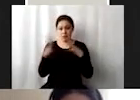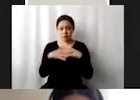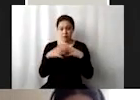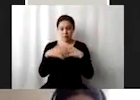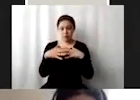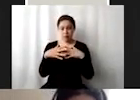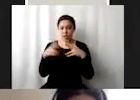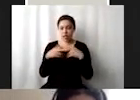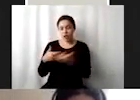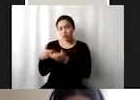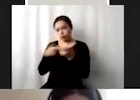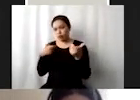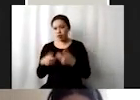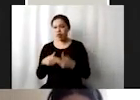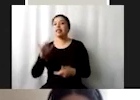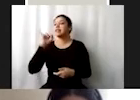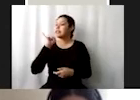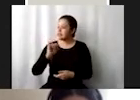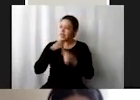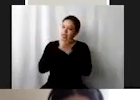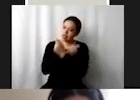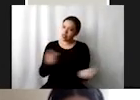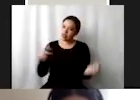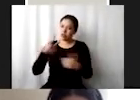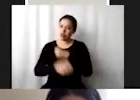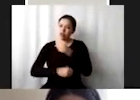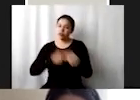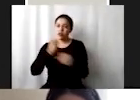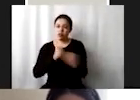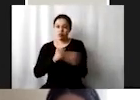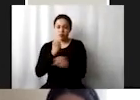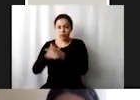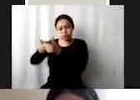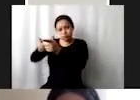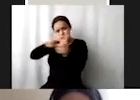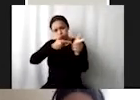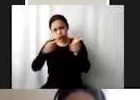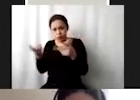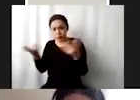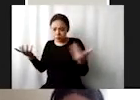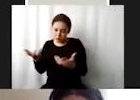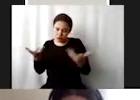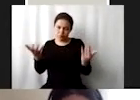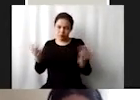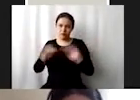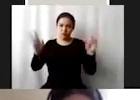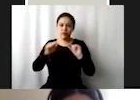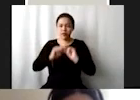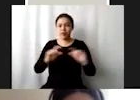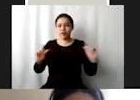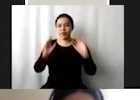y si hay menores de edad pues ejerciendo la violencia armada que evidentemente cabrían en este esquema